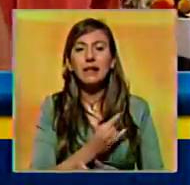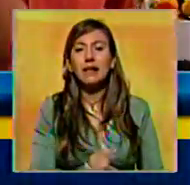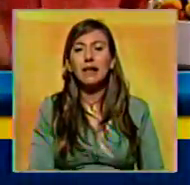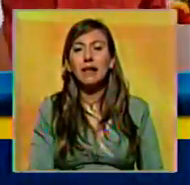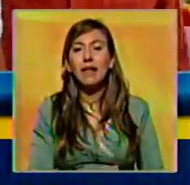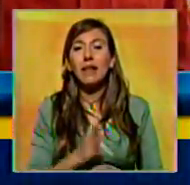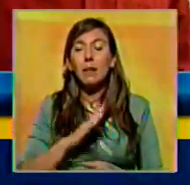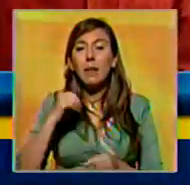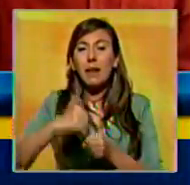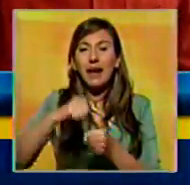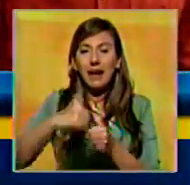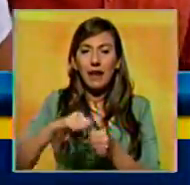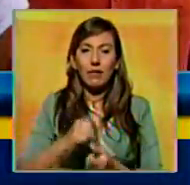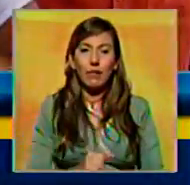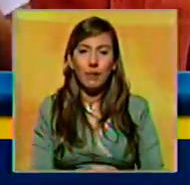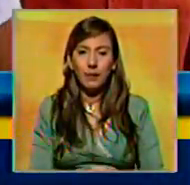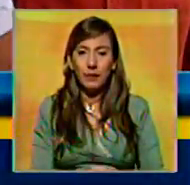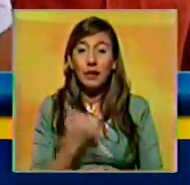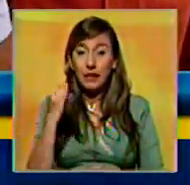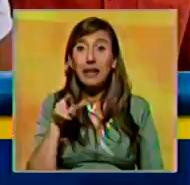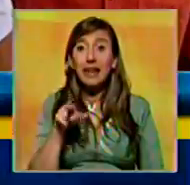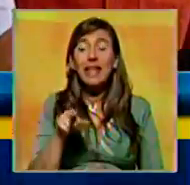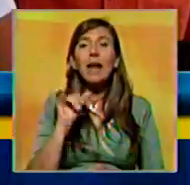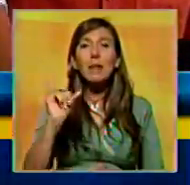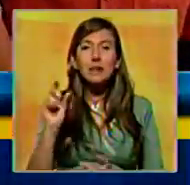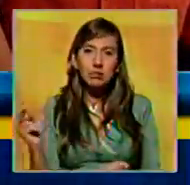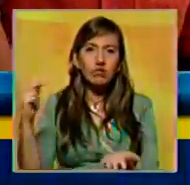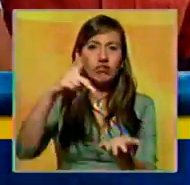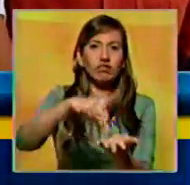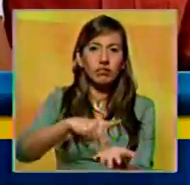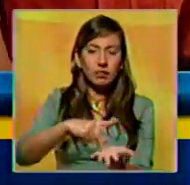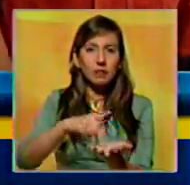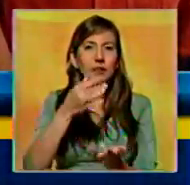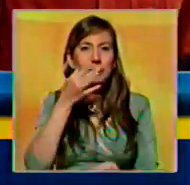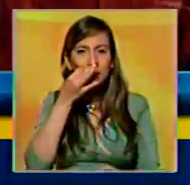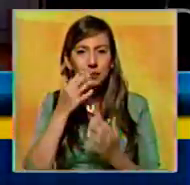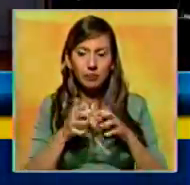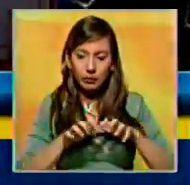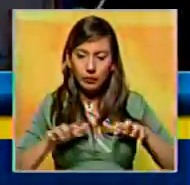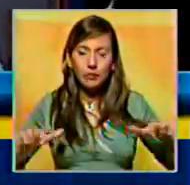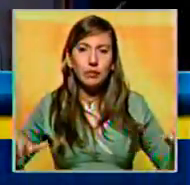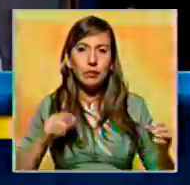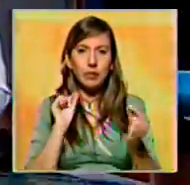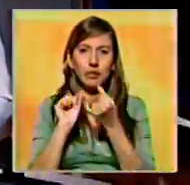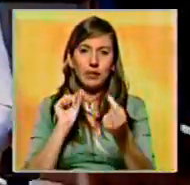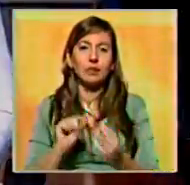Maracaibo, Estado Zulia, y en el que ella también estará presente en calidad de panelista. Gracias por ver el video.